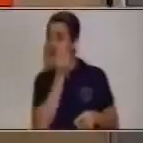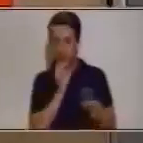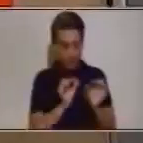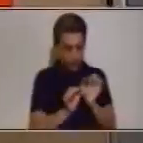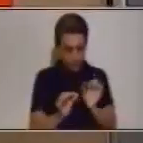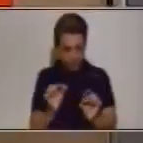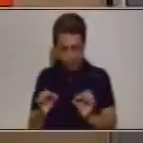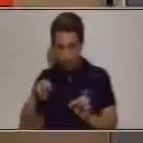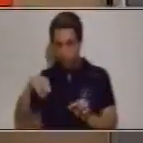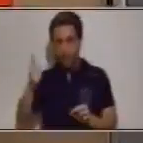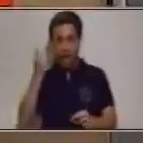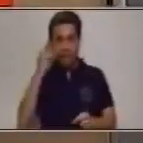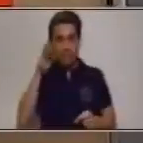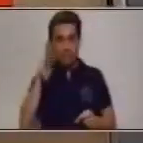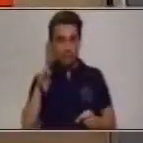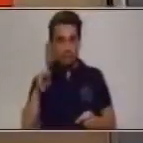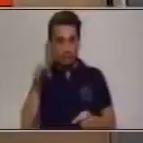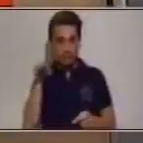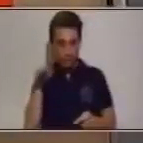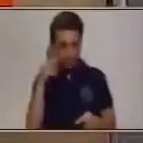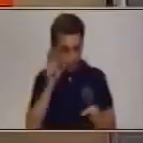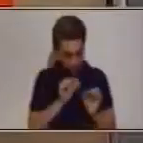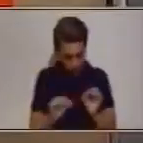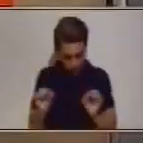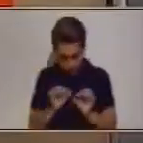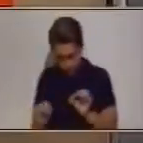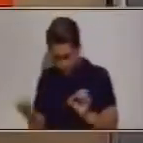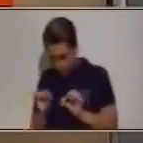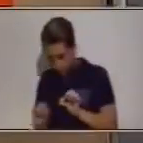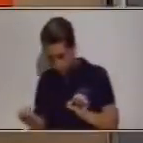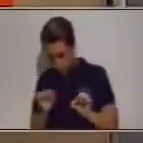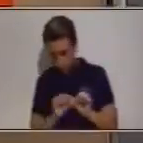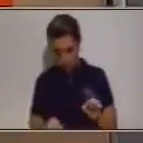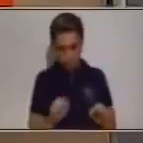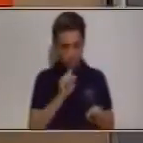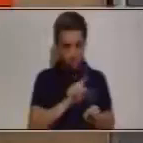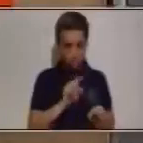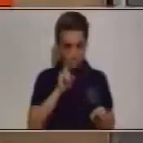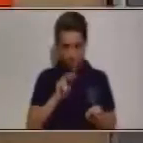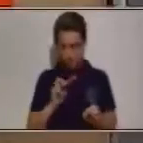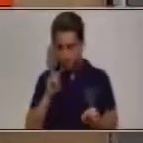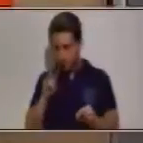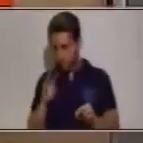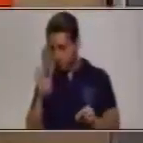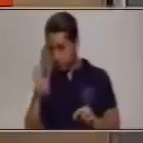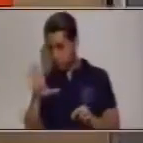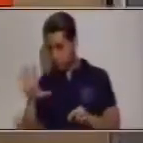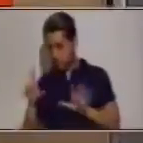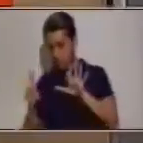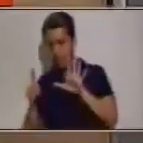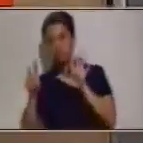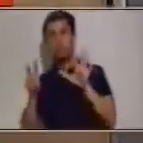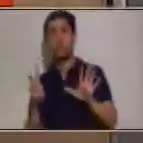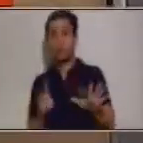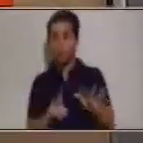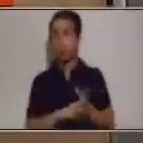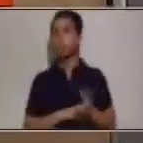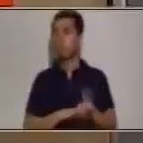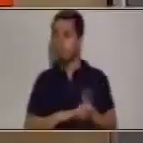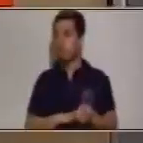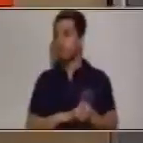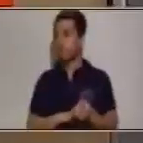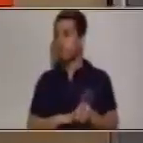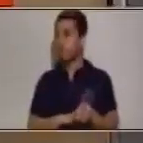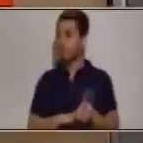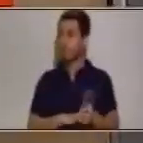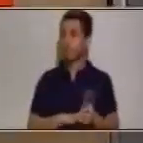Uno, dos, tres, cuatro, cinco, seis, siete. Muy bien. De este lado, de mi lado